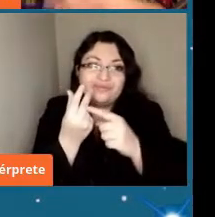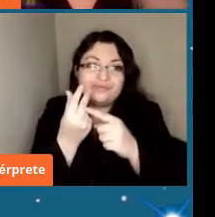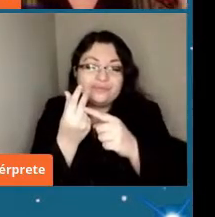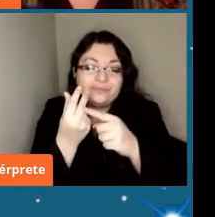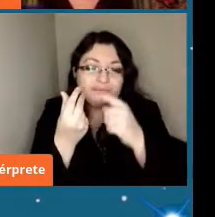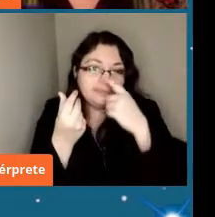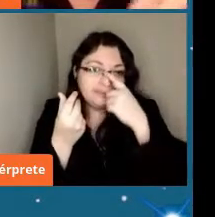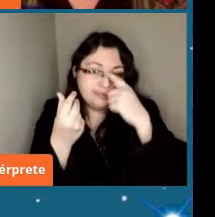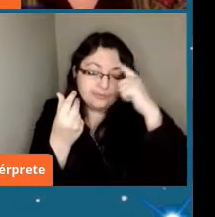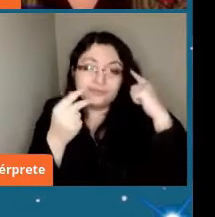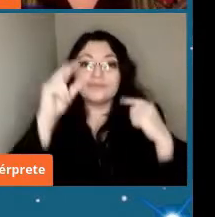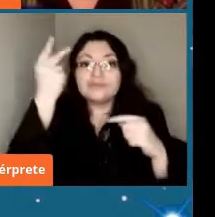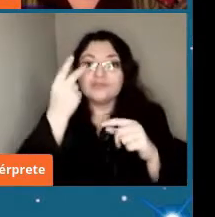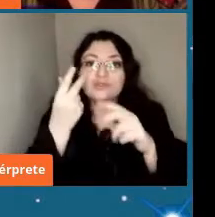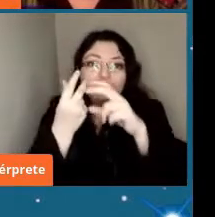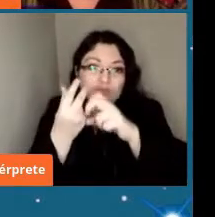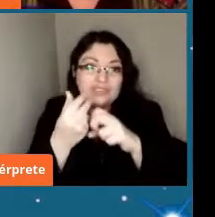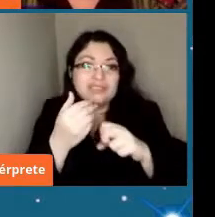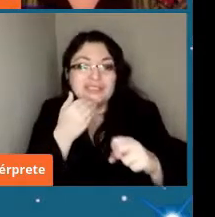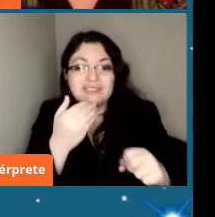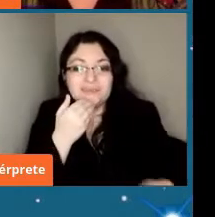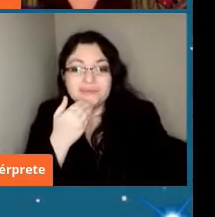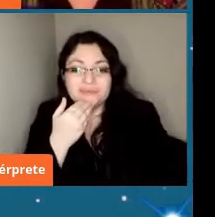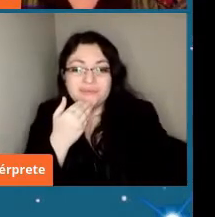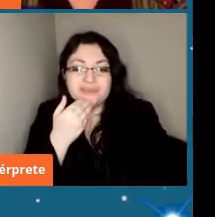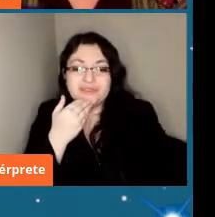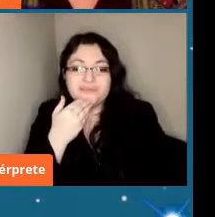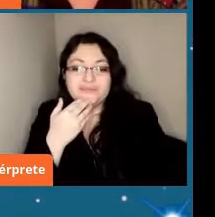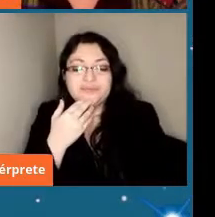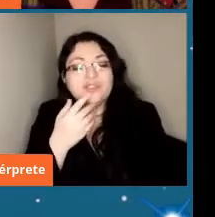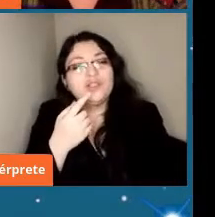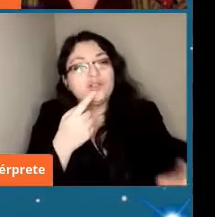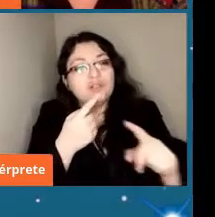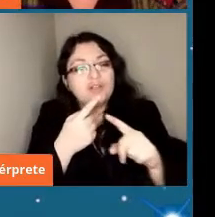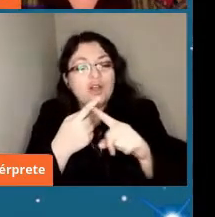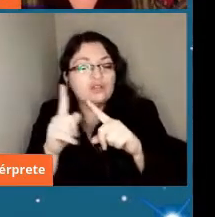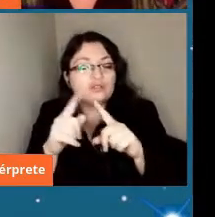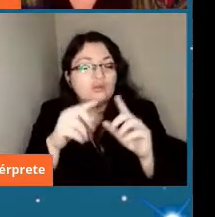y además de Bennu por la misión Osiris-Rex